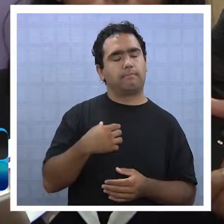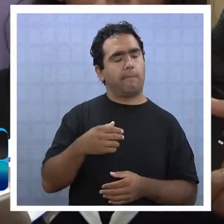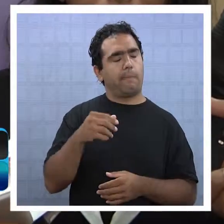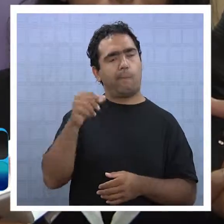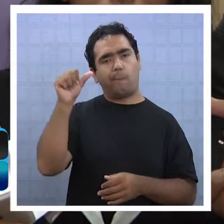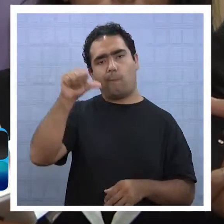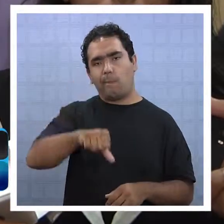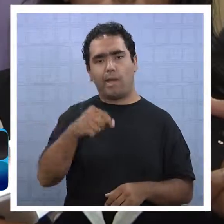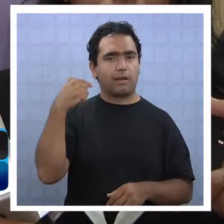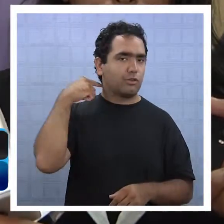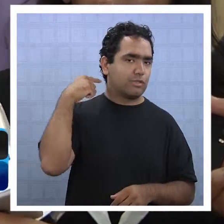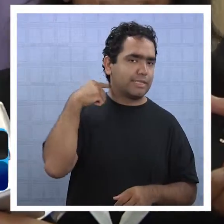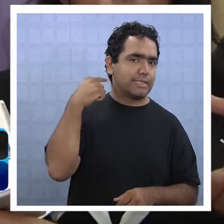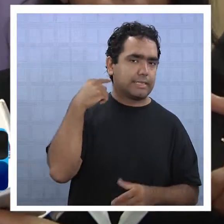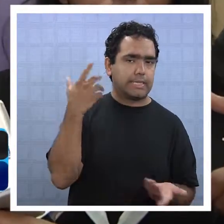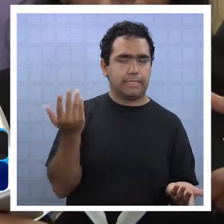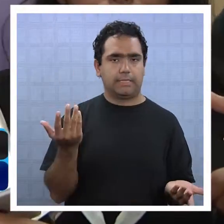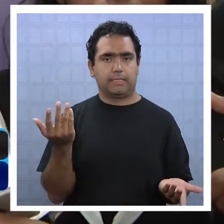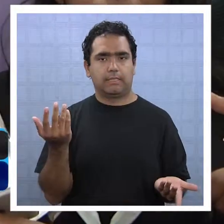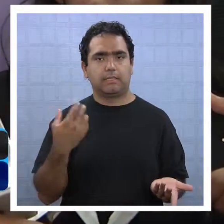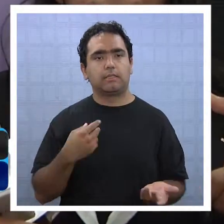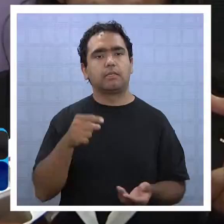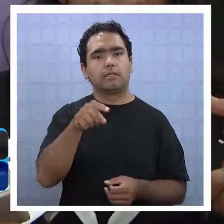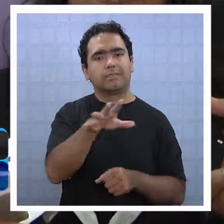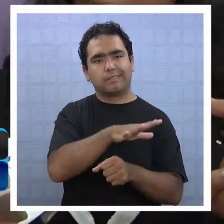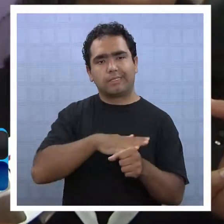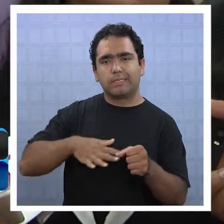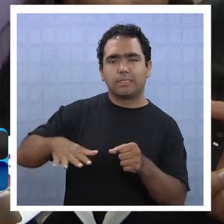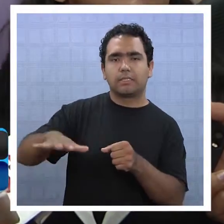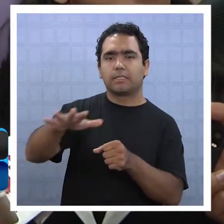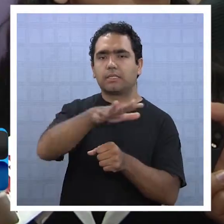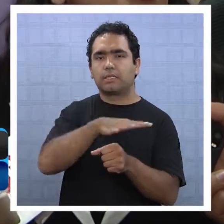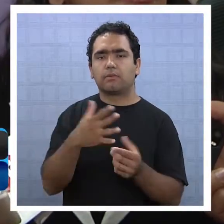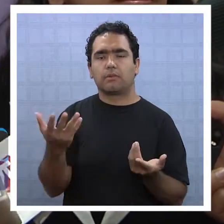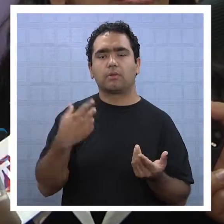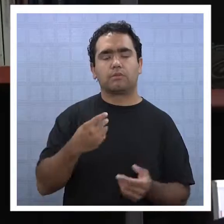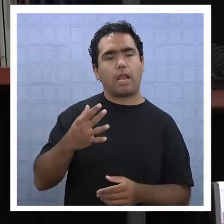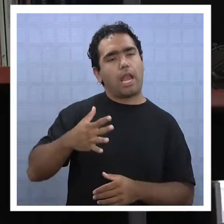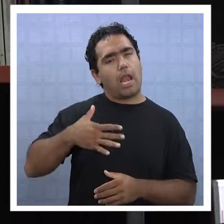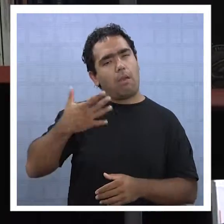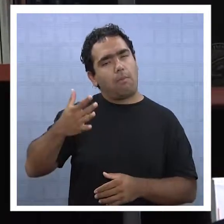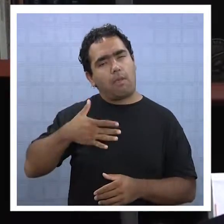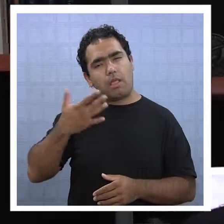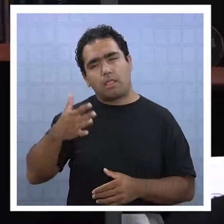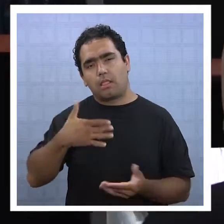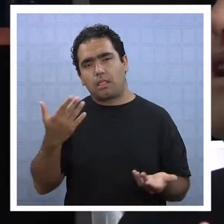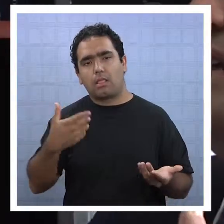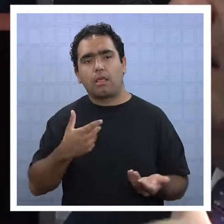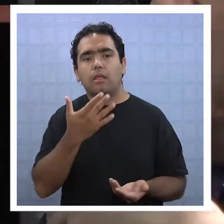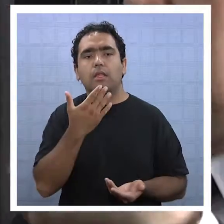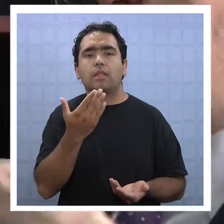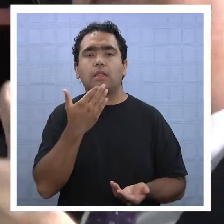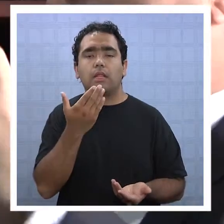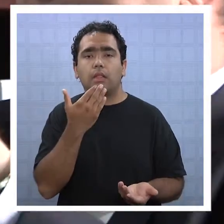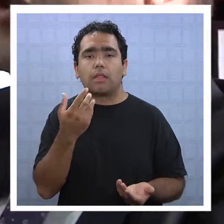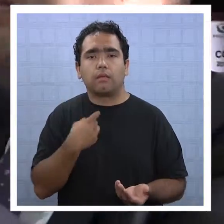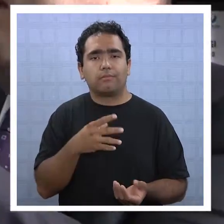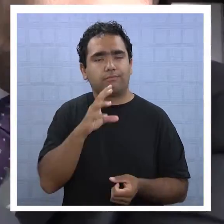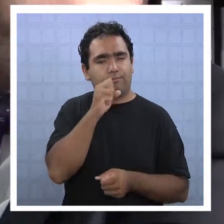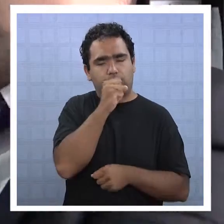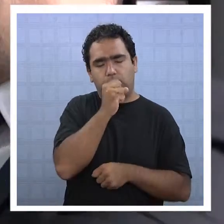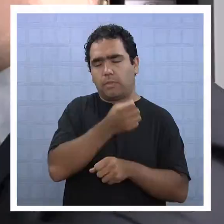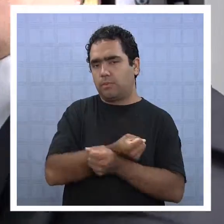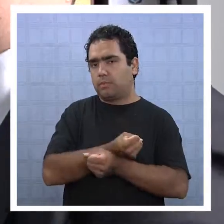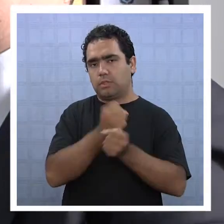la conciencia ciudadana. Yo creo que aquí se viven situaciones que son lamentables, pero además no son posibles de tolerar.